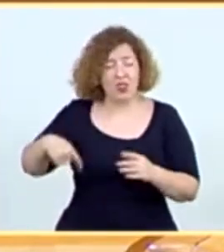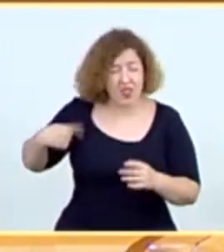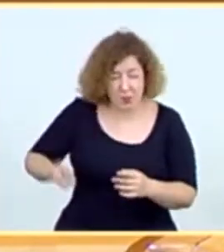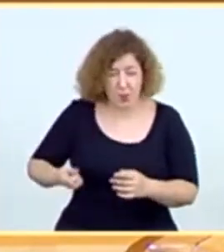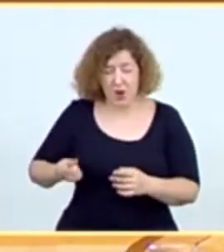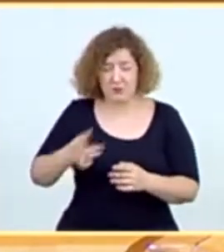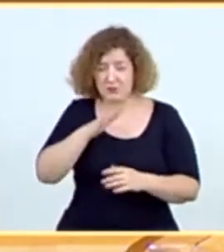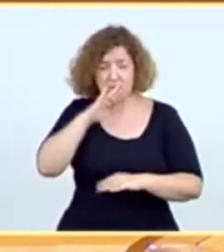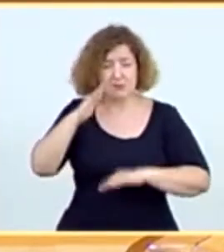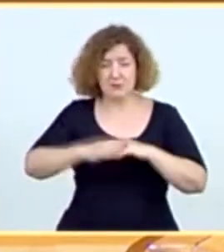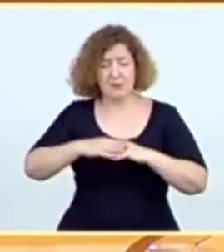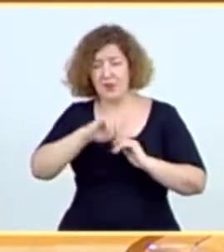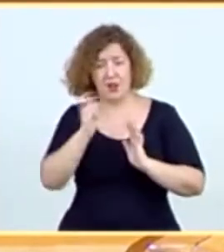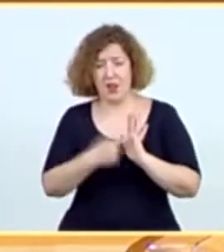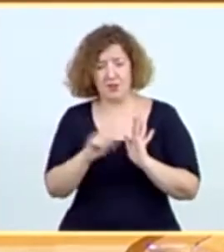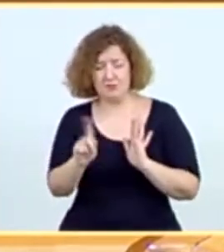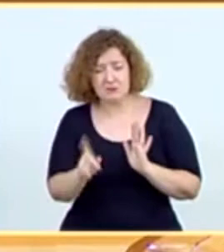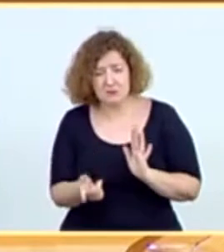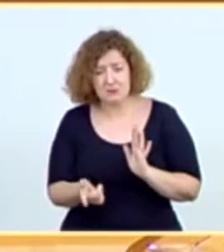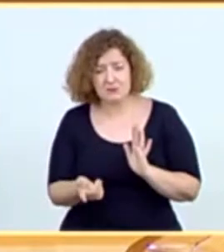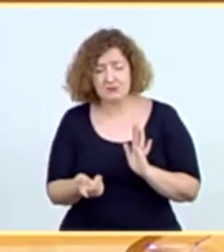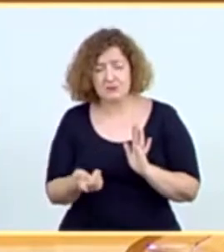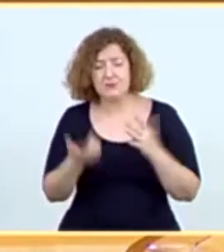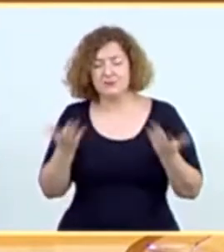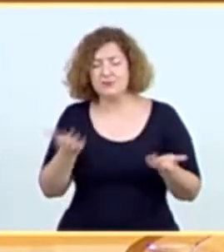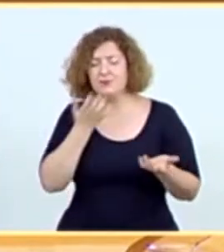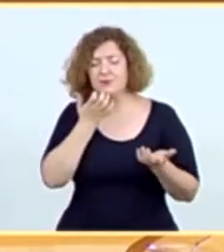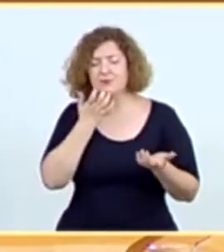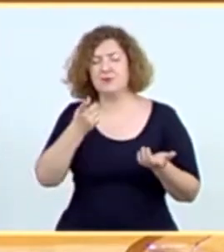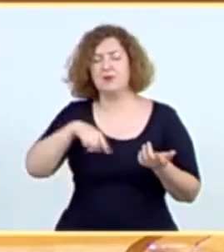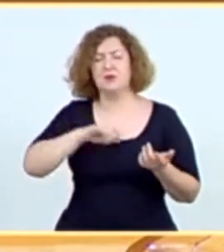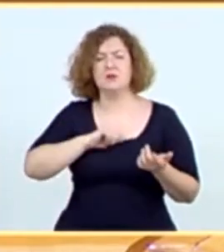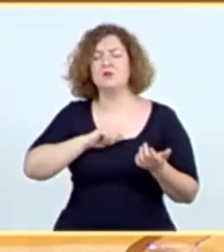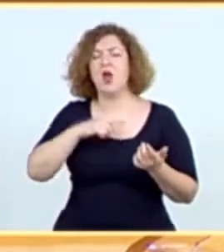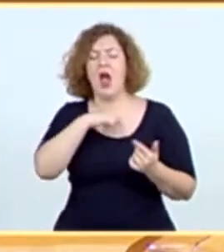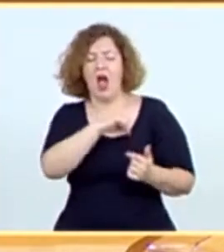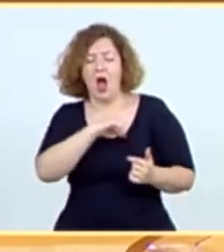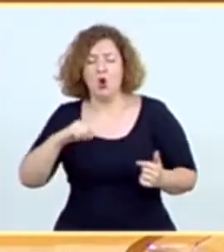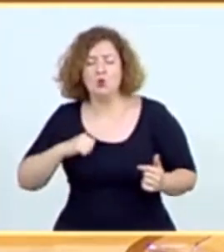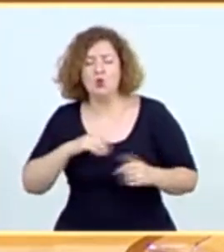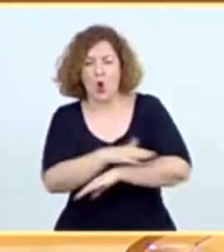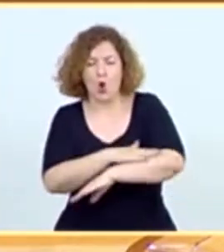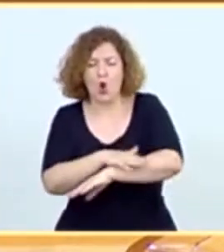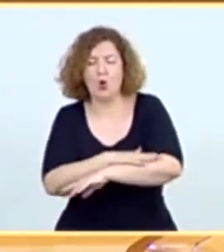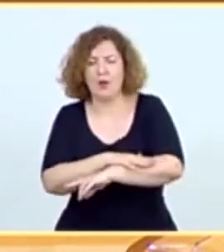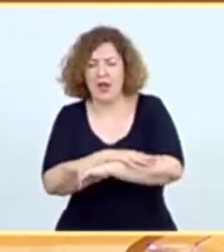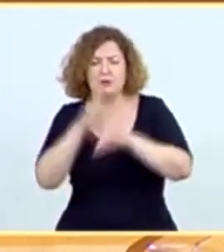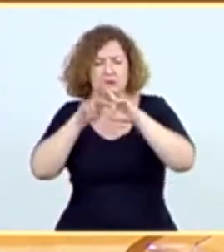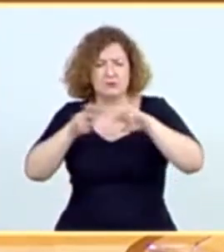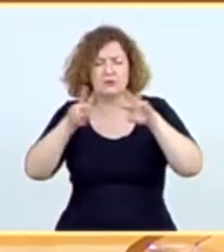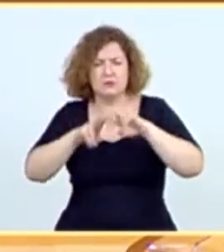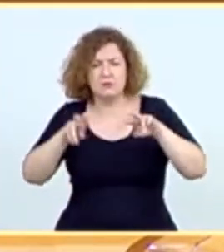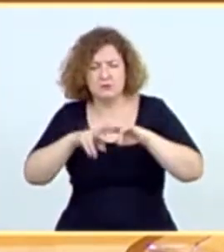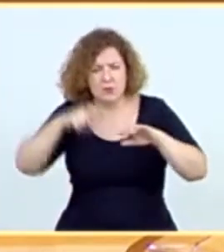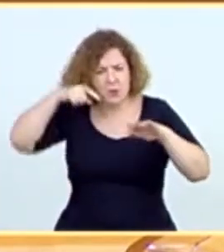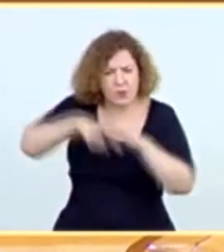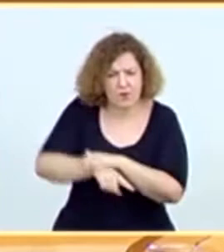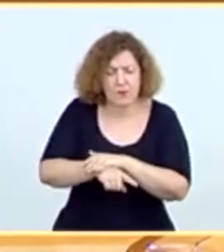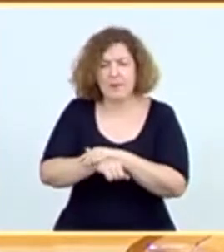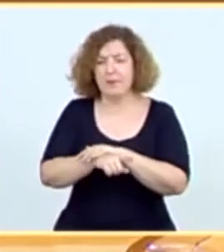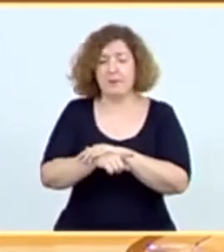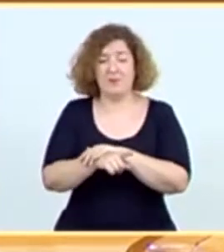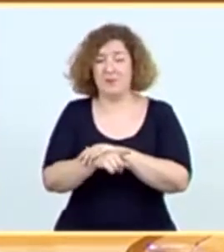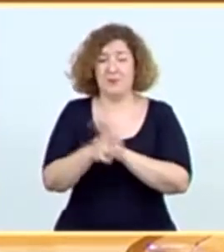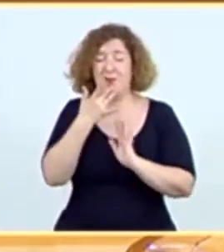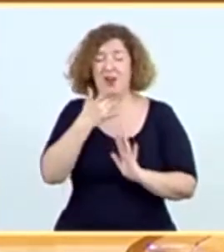durante algunos años ha sido el instrumento para profundizar en el autogobierno, pero hace ya demasiados años que la deslegitimación